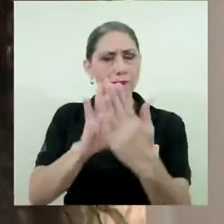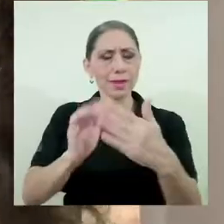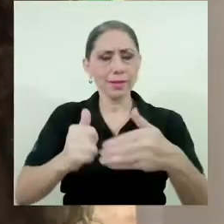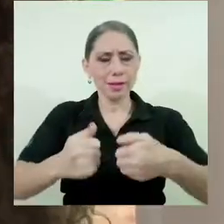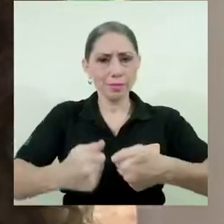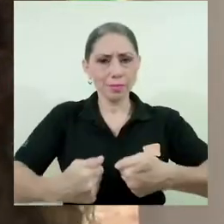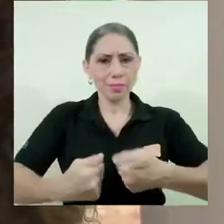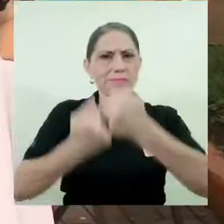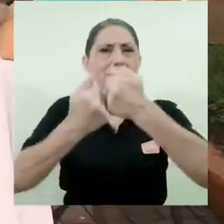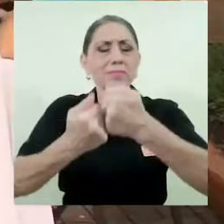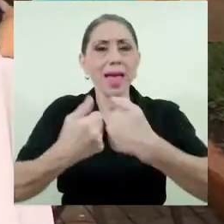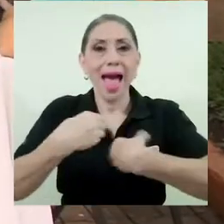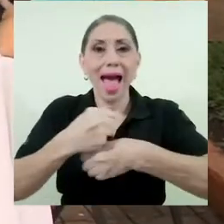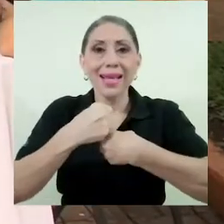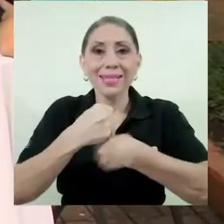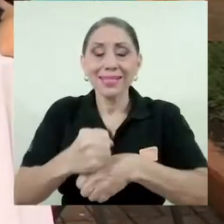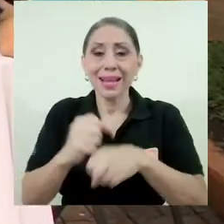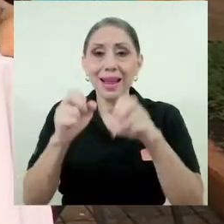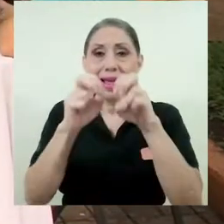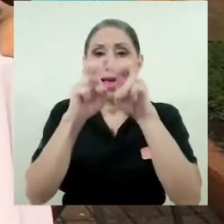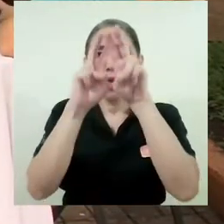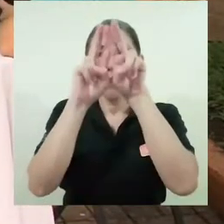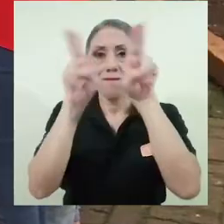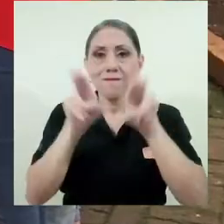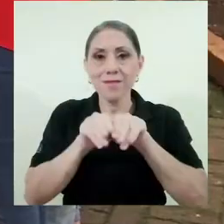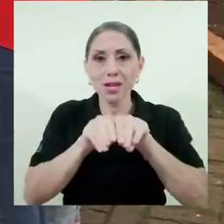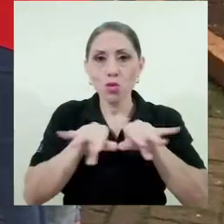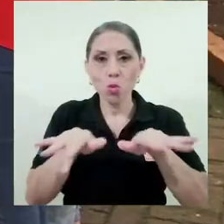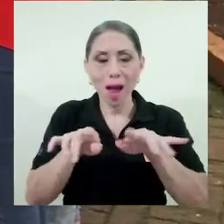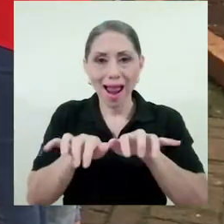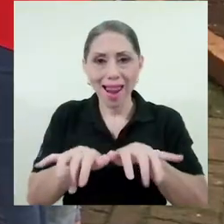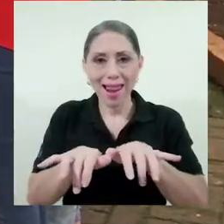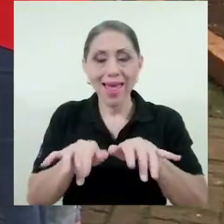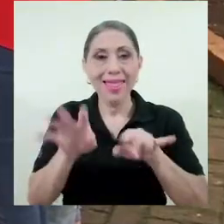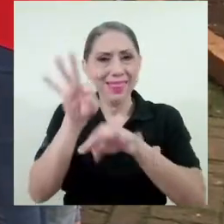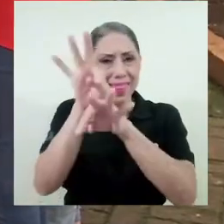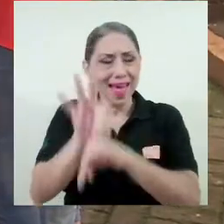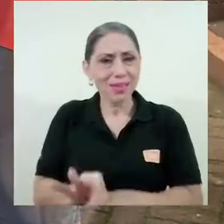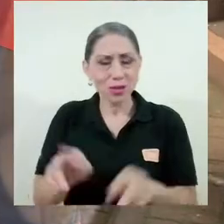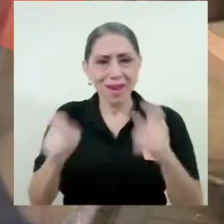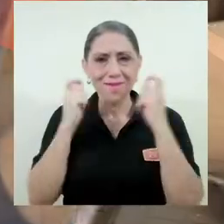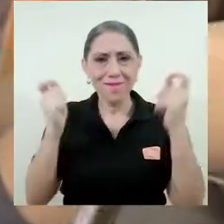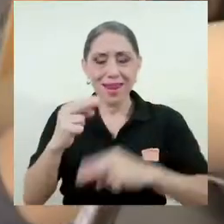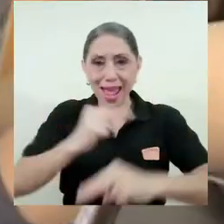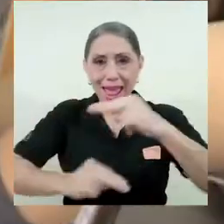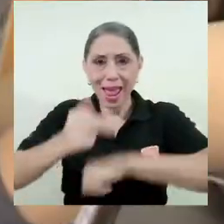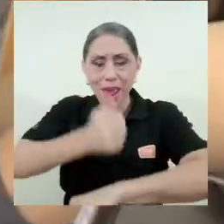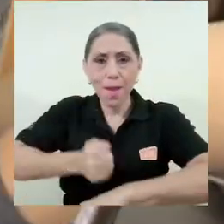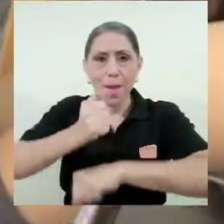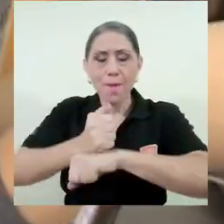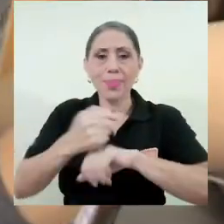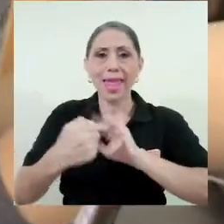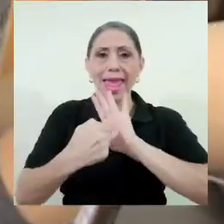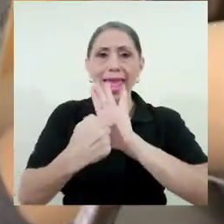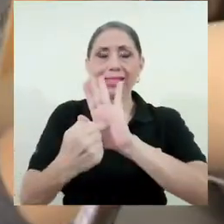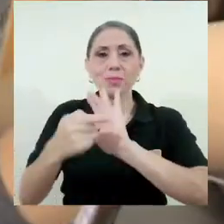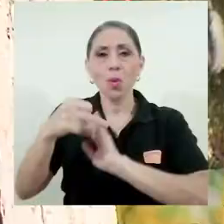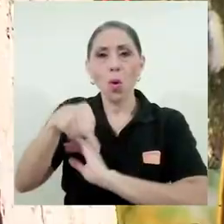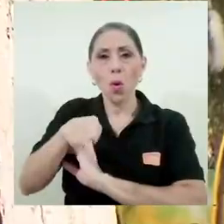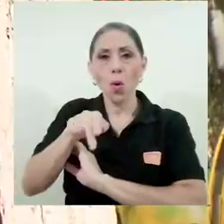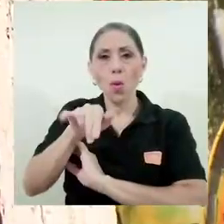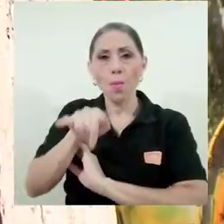que enfrentarse al reto de realizar de forma virtual la tradicional Feria de Emprendimiento Expo Pymes Innova.